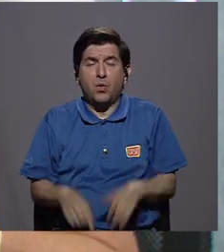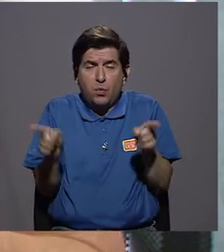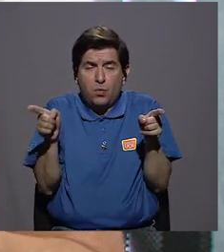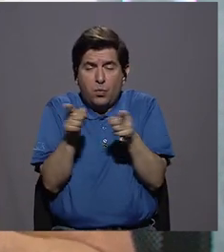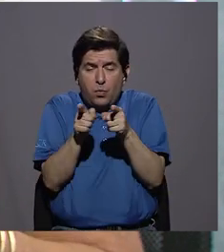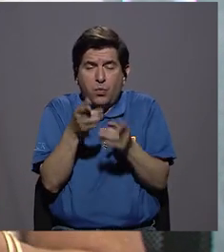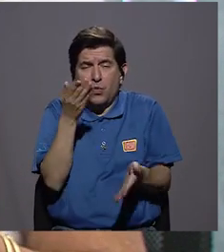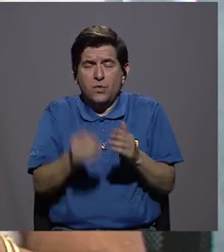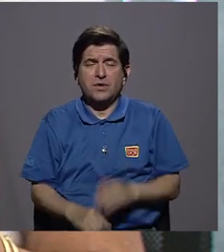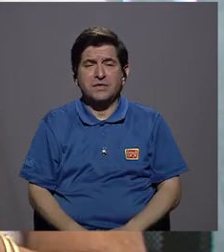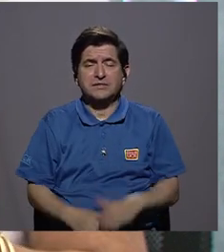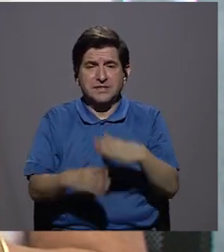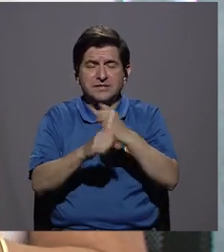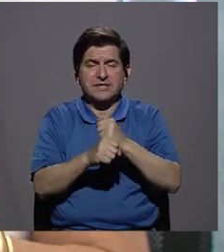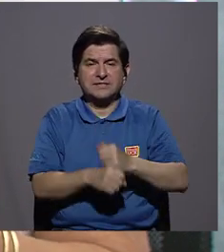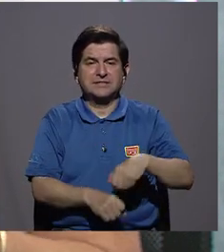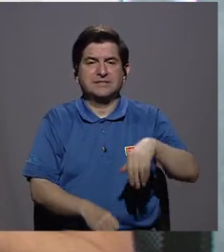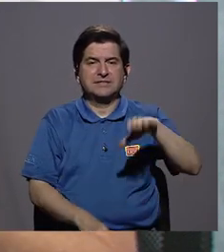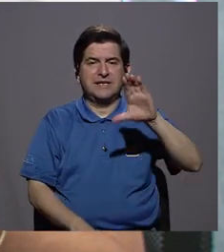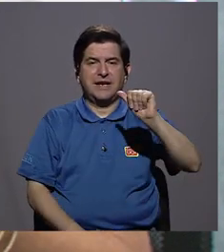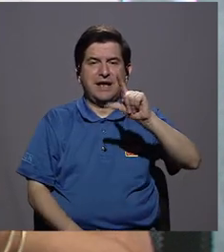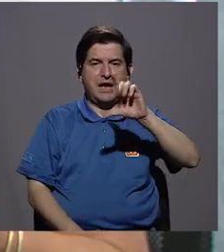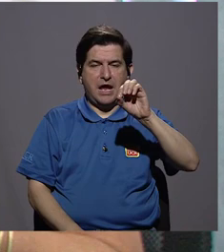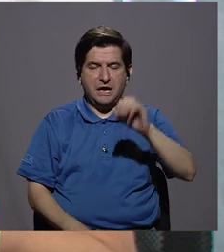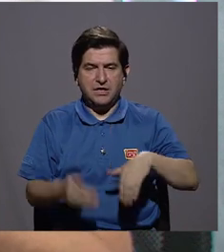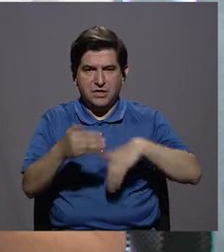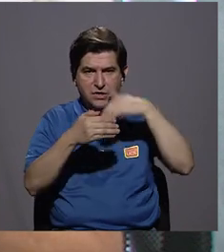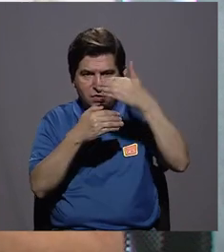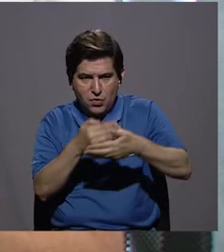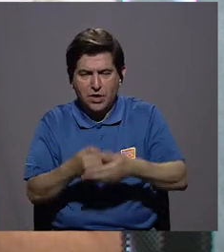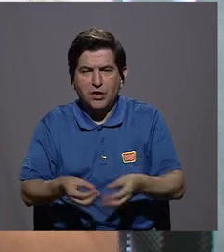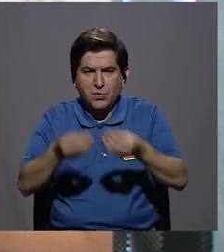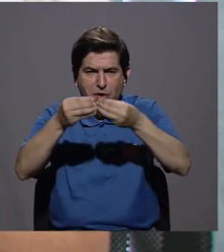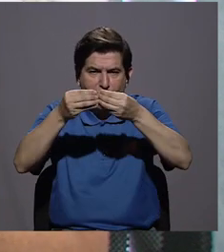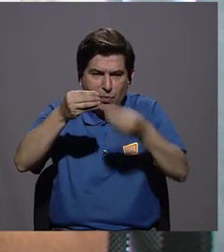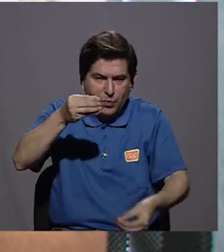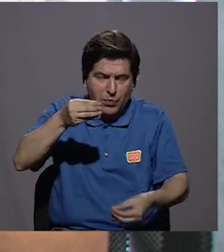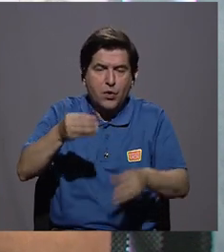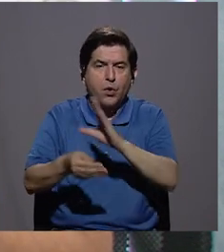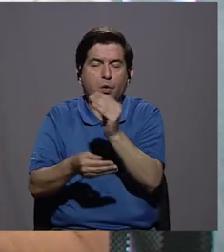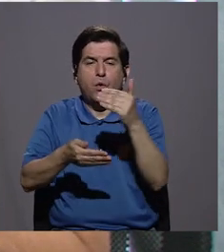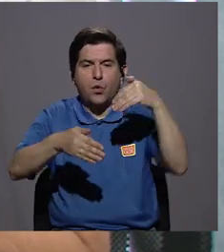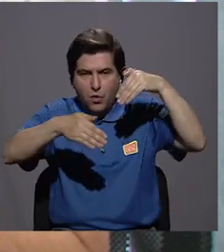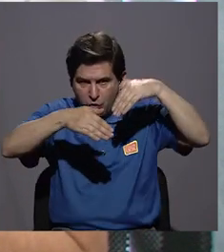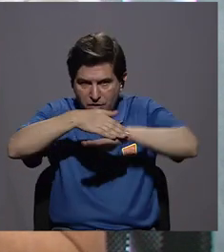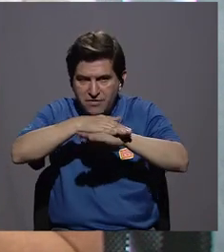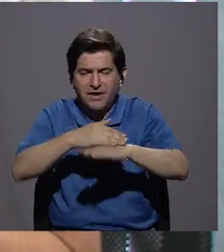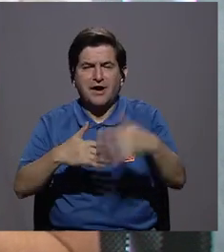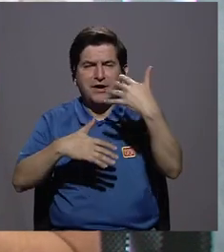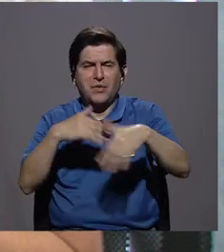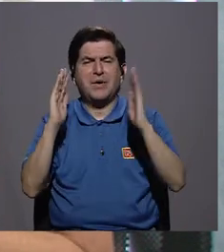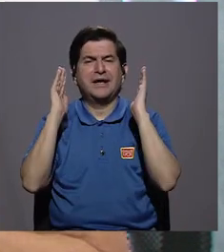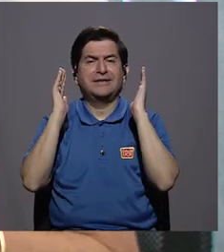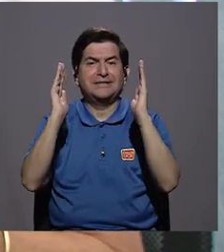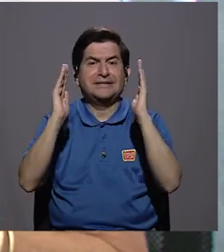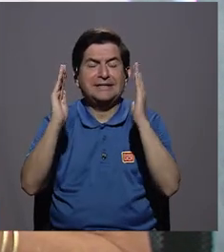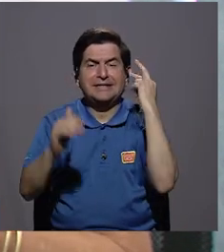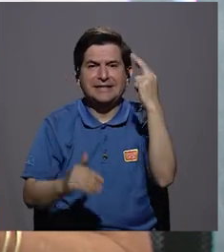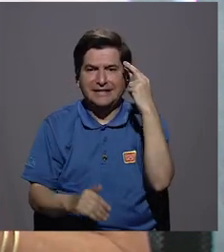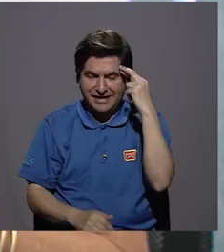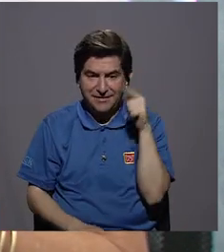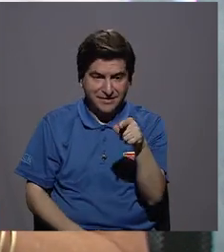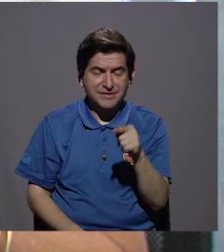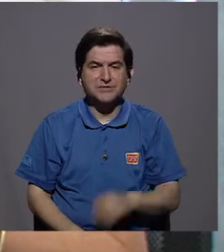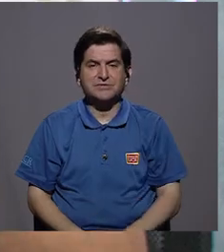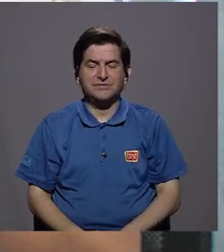propiciar lo que son callosidades que más adelante se desprenden o que por debajo haya una lesión enorme precisamente por la